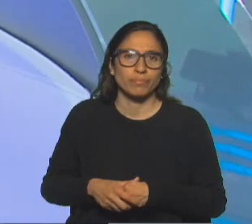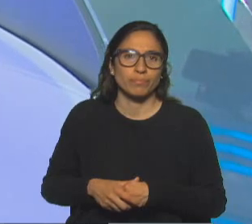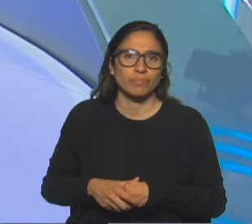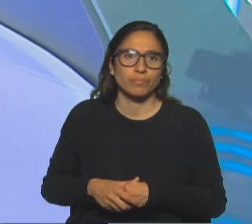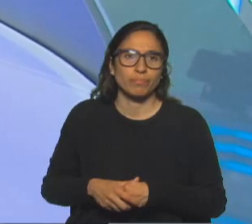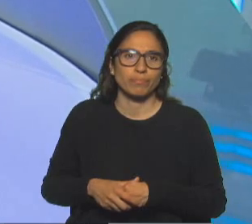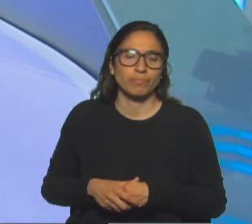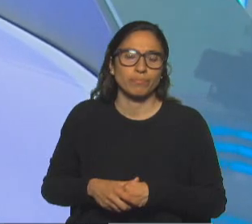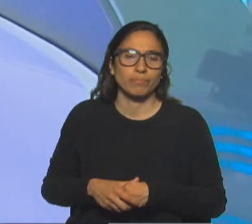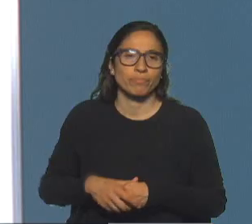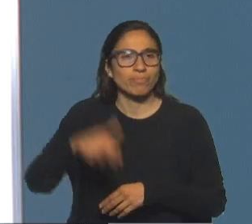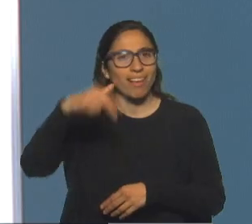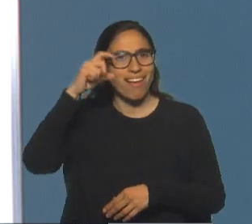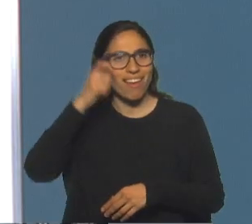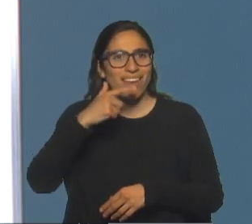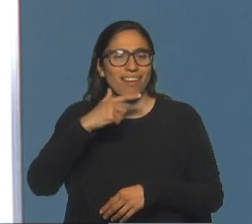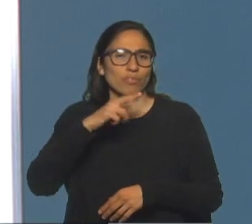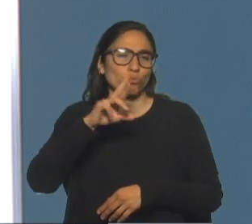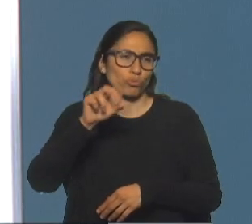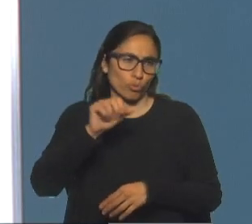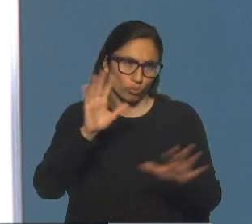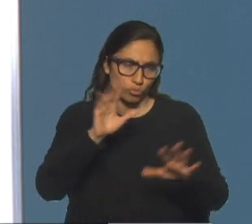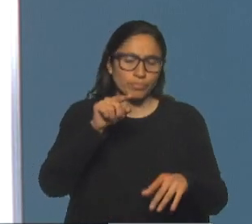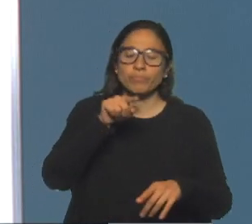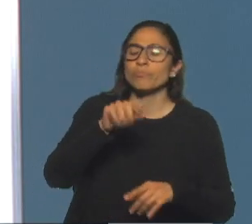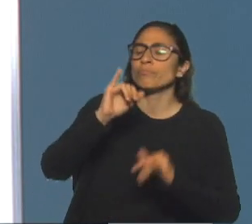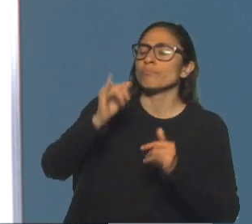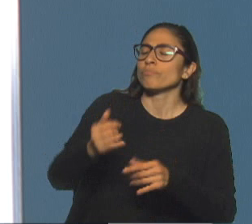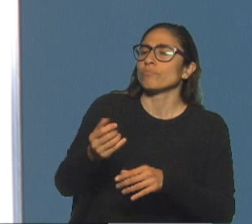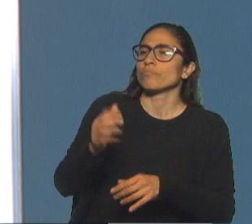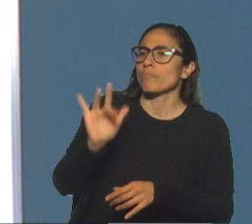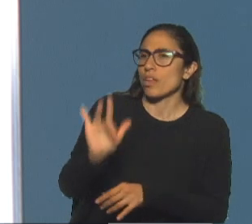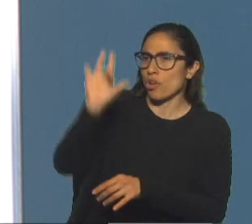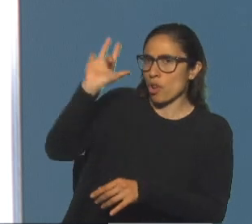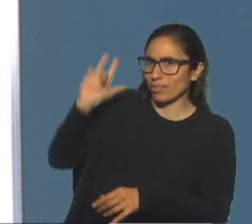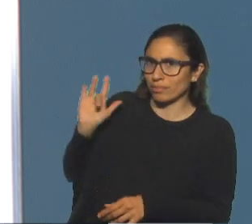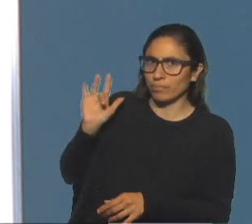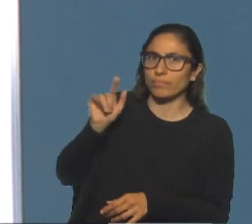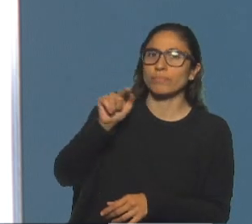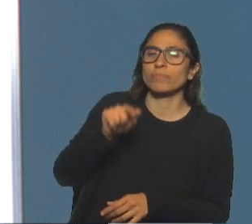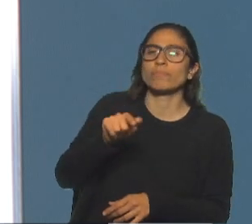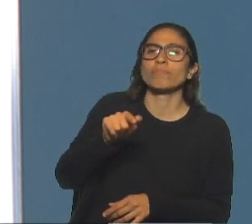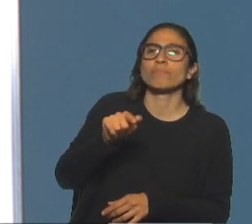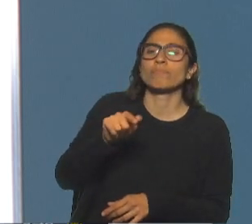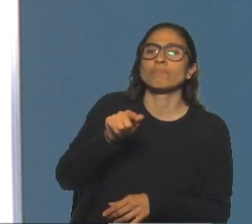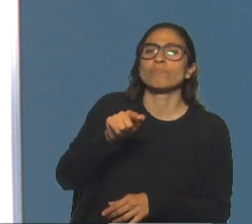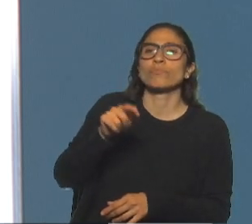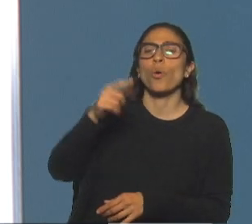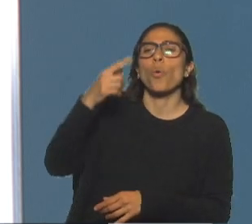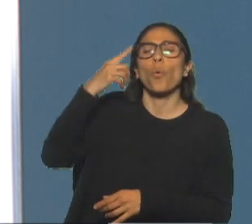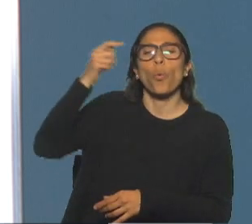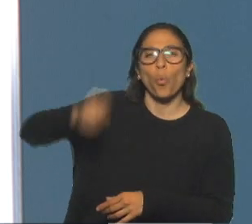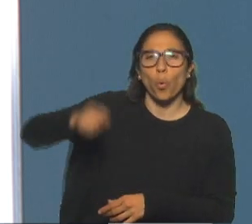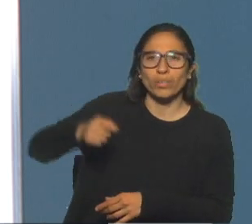que el 11 de octubre pasado la Comisión de Juicio Político formuló la imputación contra los cuatro jueces de la Corte. Hoy,